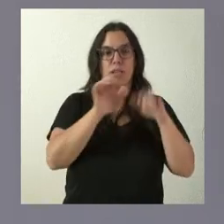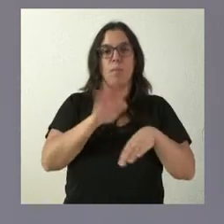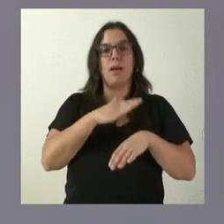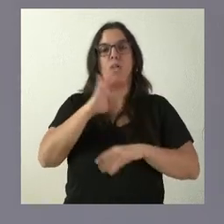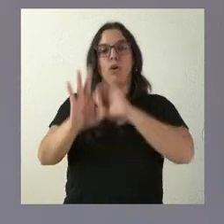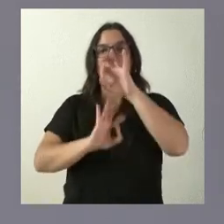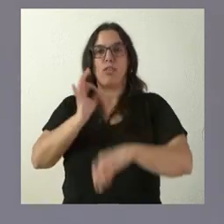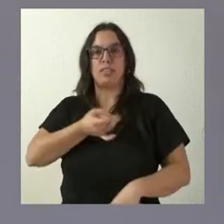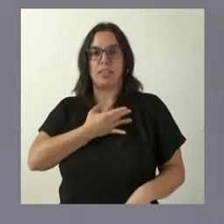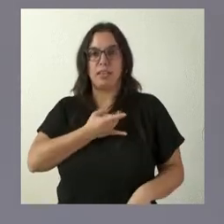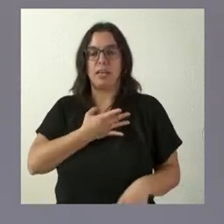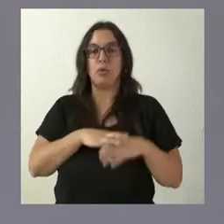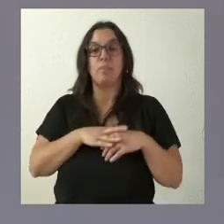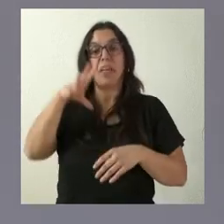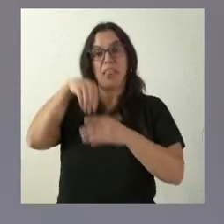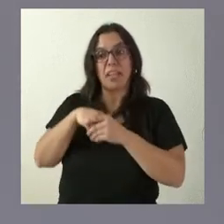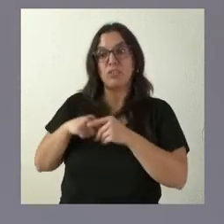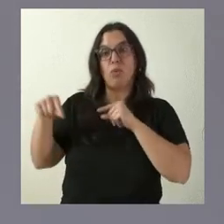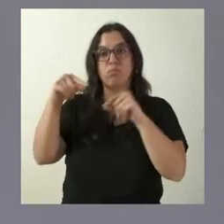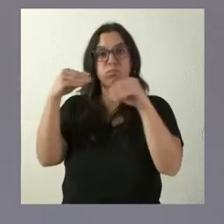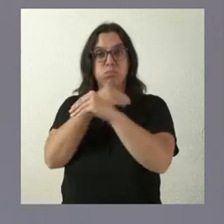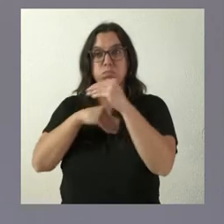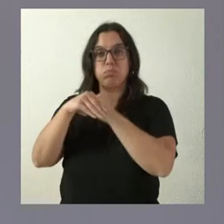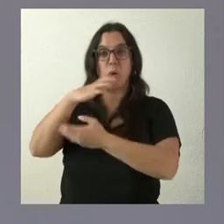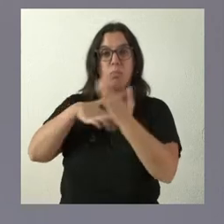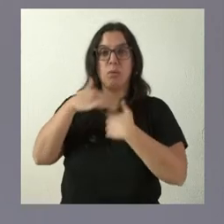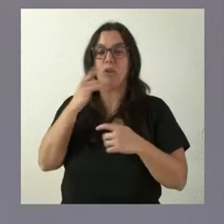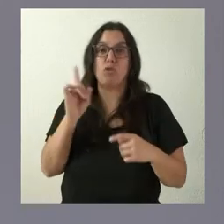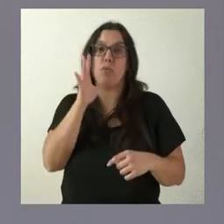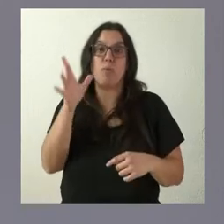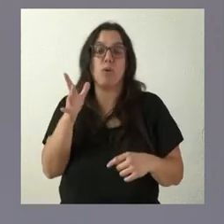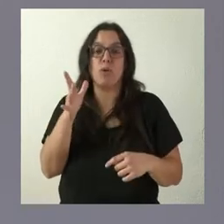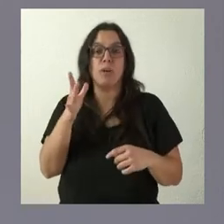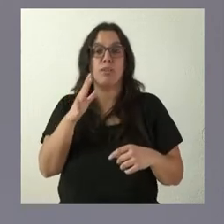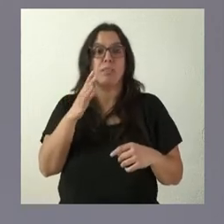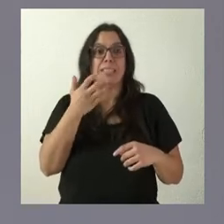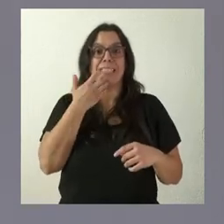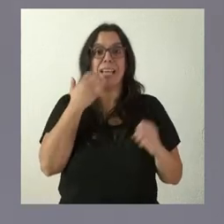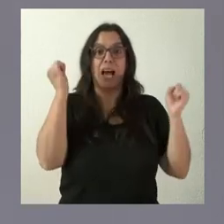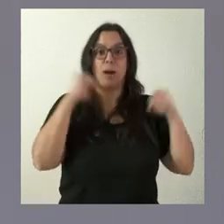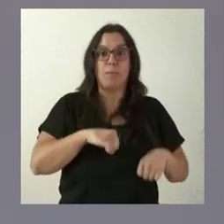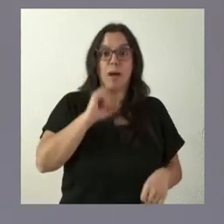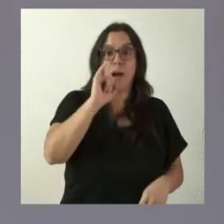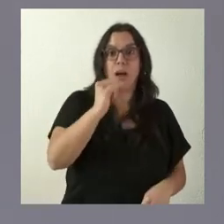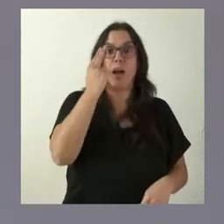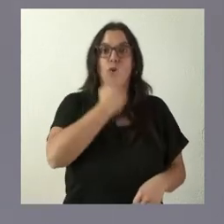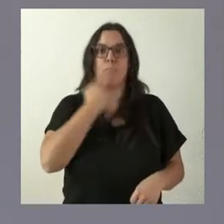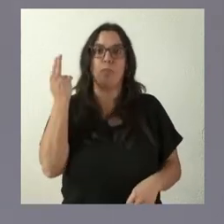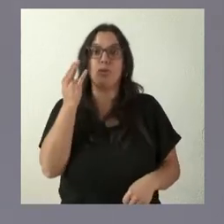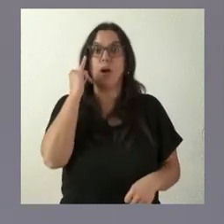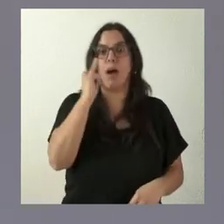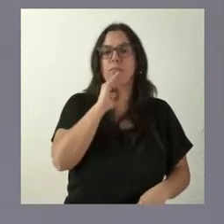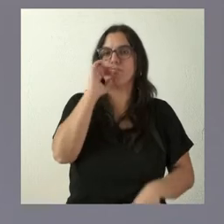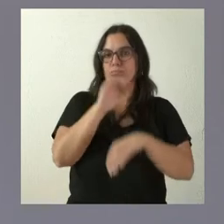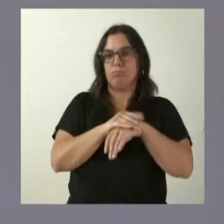sindicales. Y no ha generado ningún tipo de controversia porque lo que es cumplir acuerdos y cumplir pactos, esta es una Administración que está en esa dirección